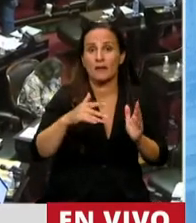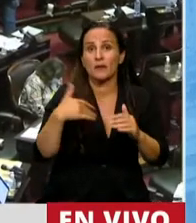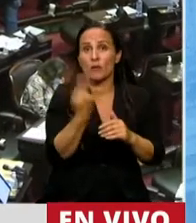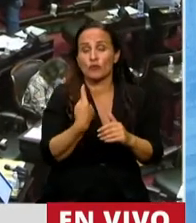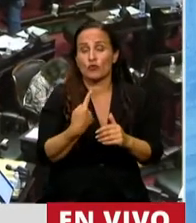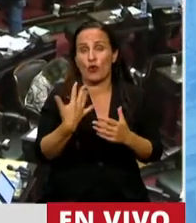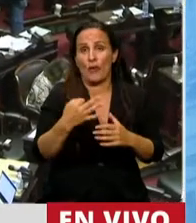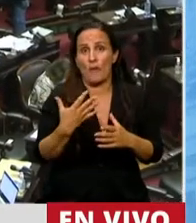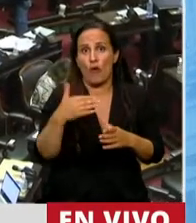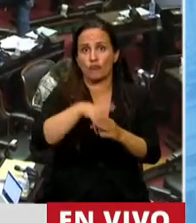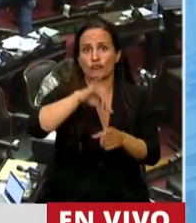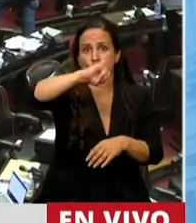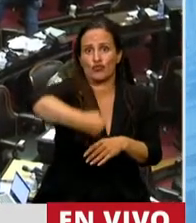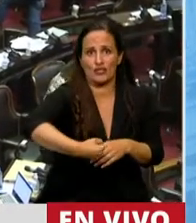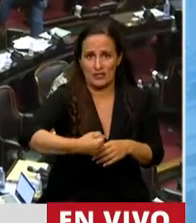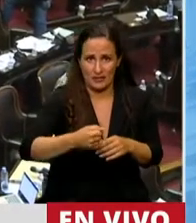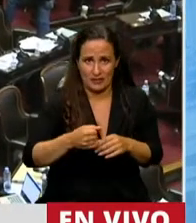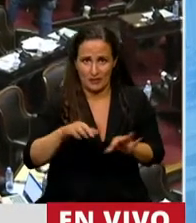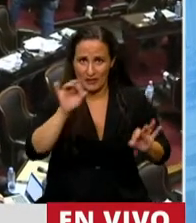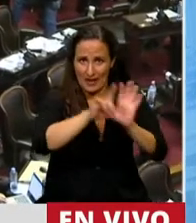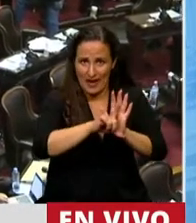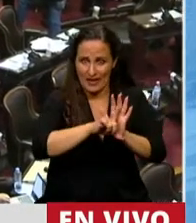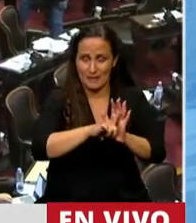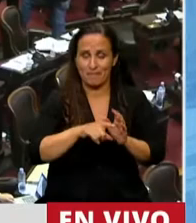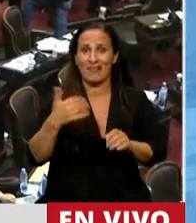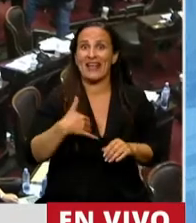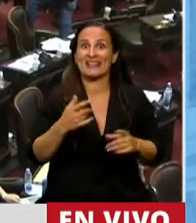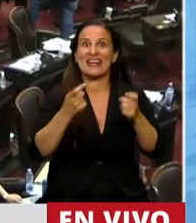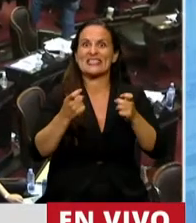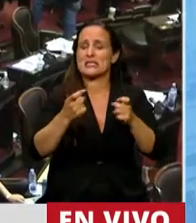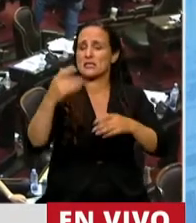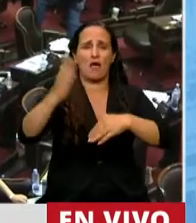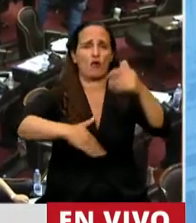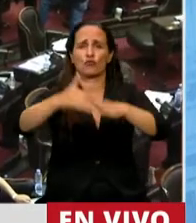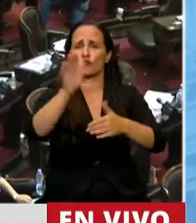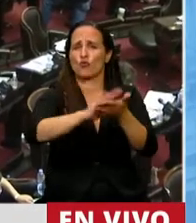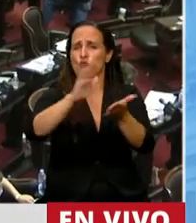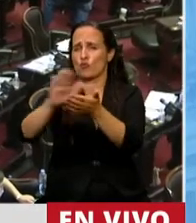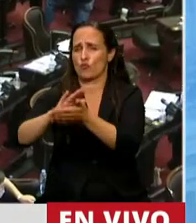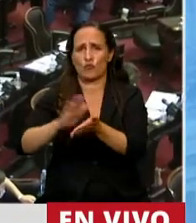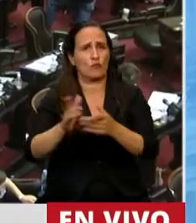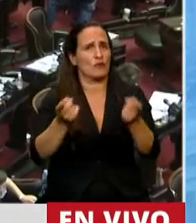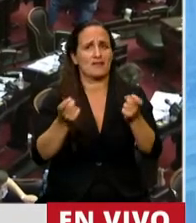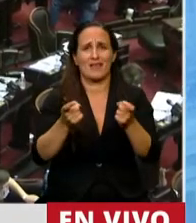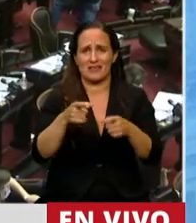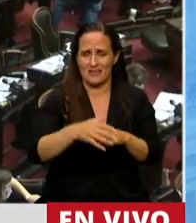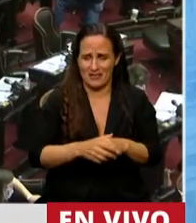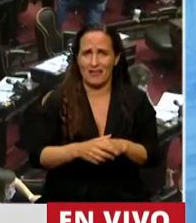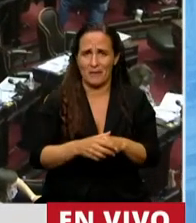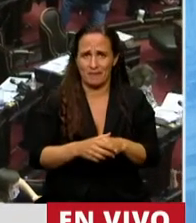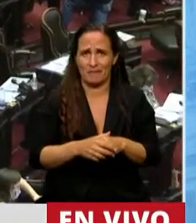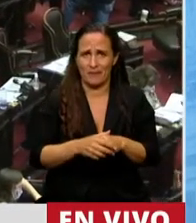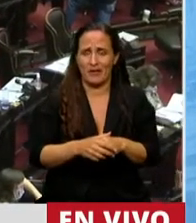sentido. La Argentina precisa un shock constructivo. Precisamos impulsar esta actividad. Tenemos un retraso